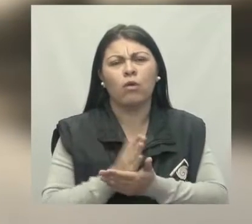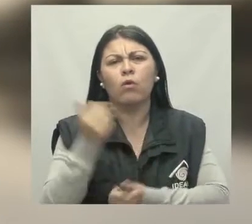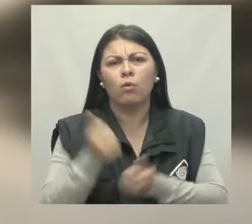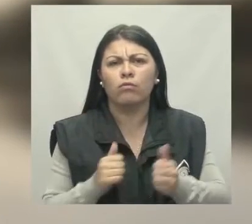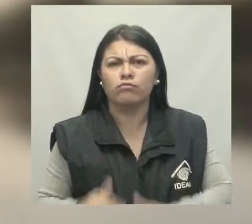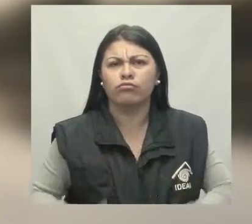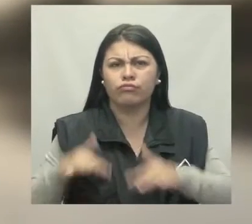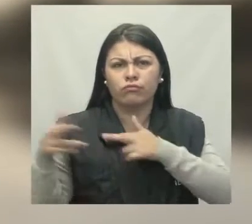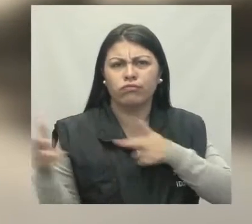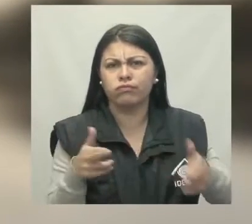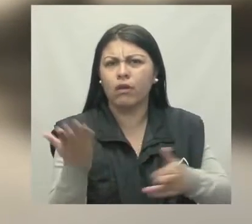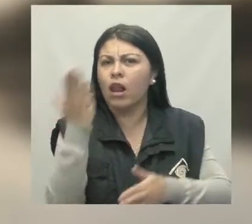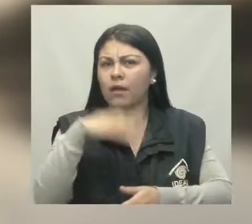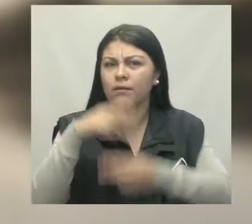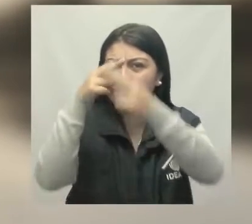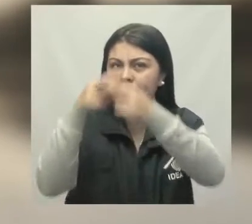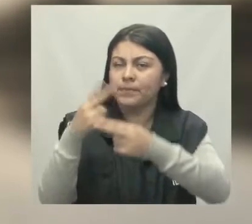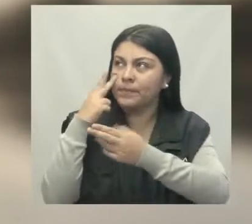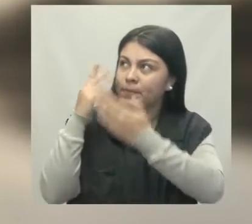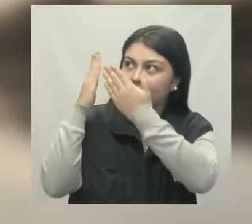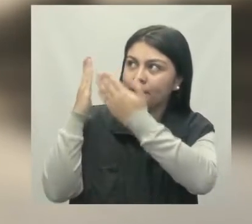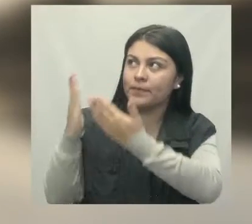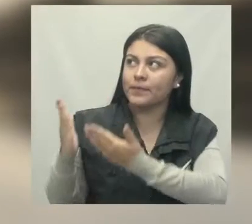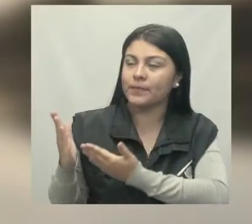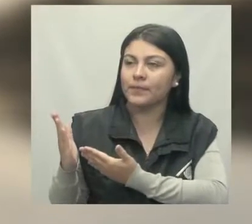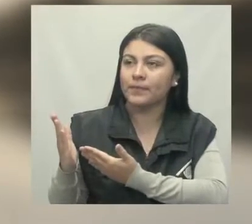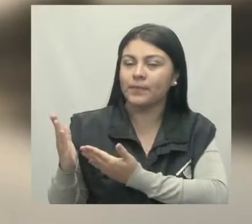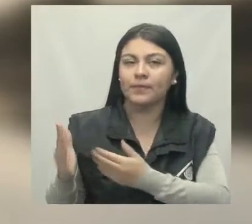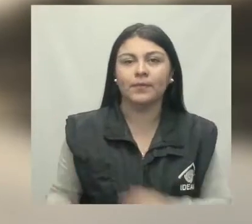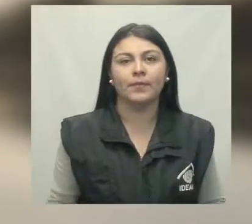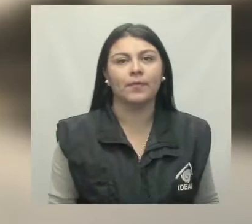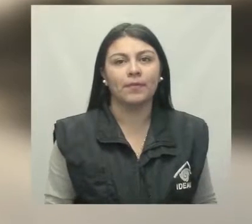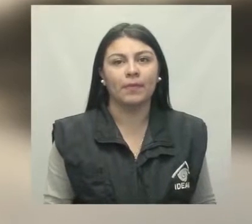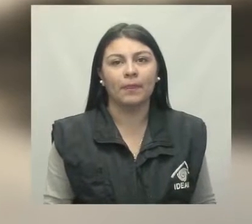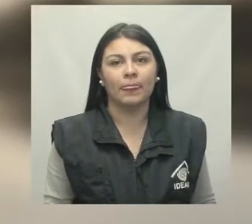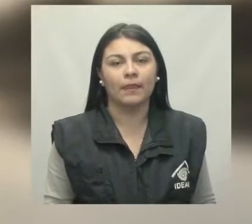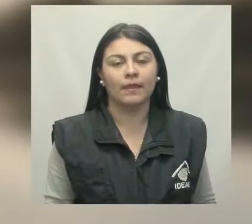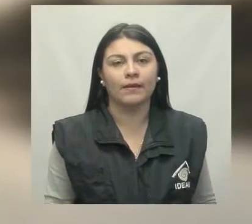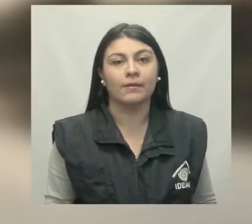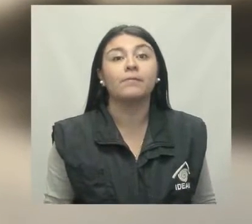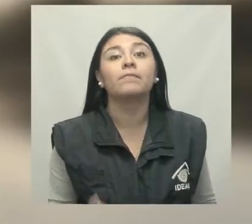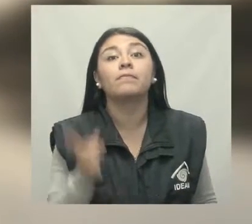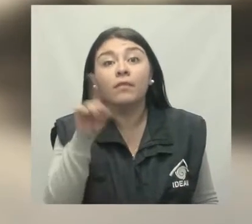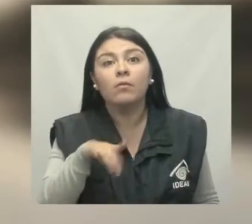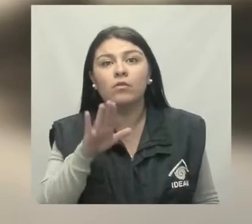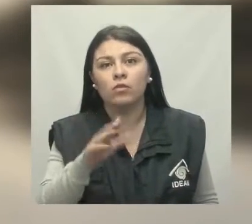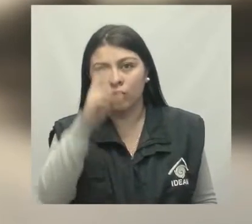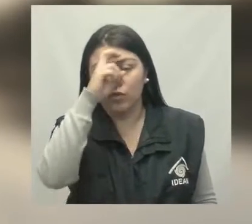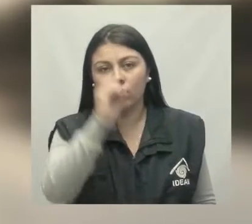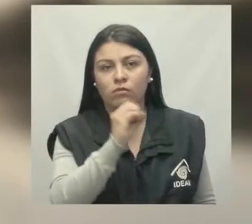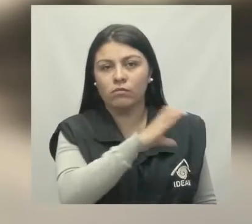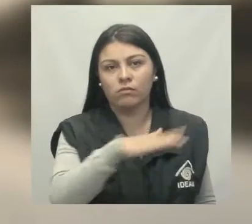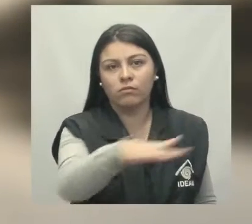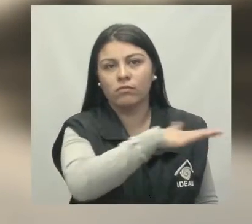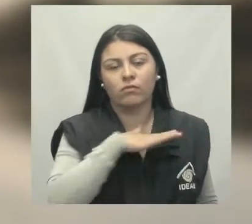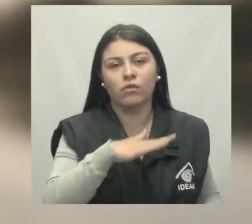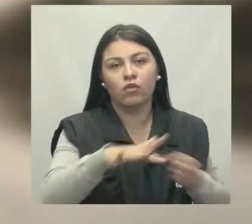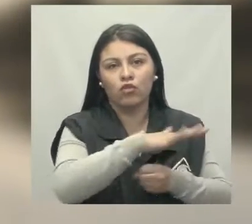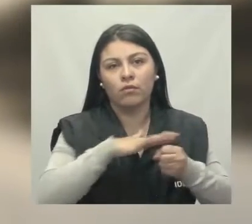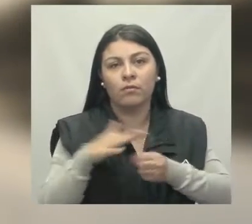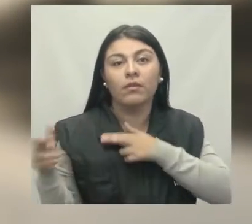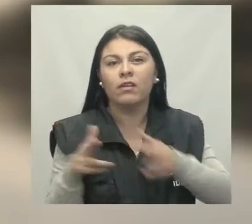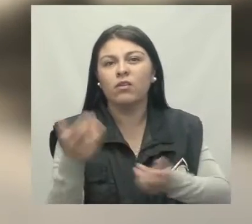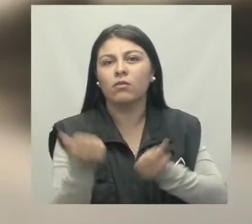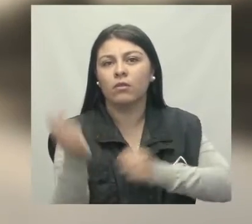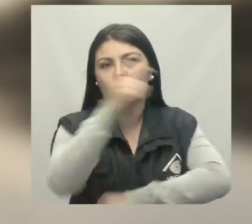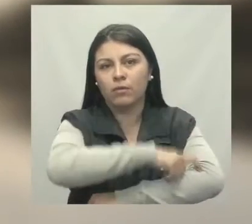en los ríos Amoladero, Seisbas, Neiva y Río Frío y en riberas ubicadas al noroccidente de Cundinamarca y en los ríos Cutumayo